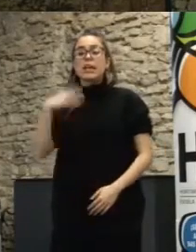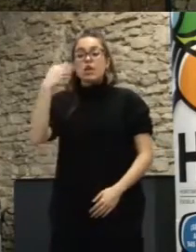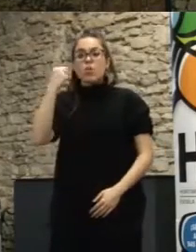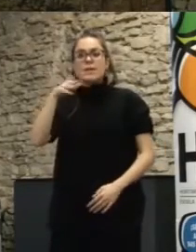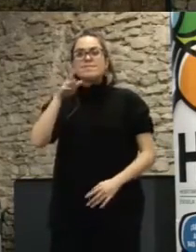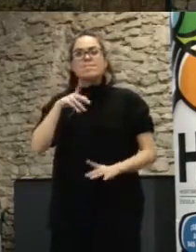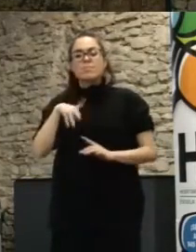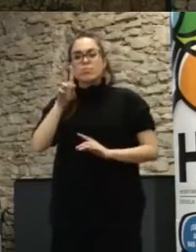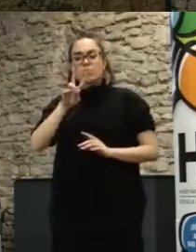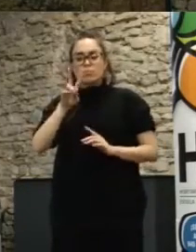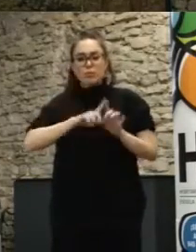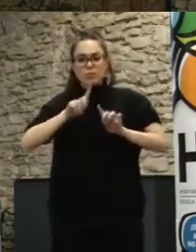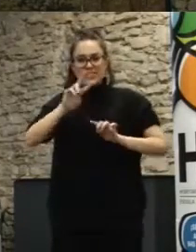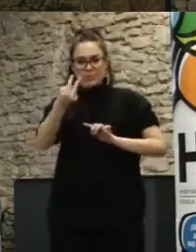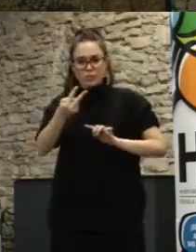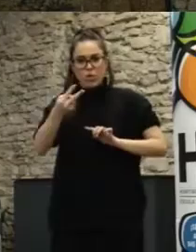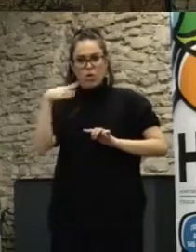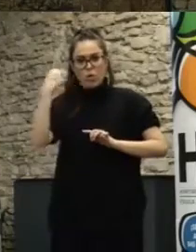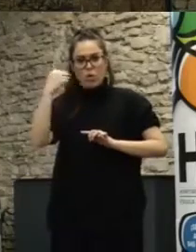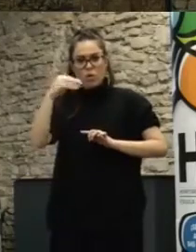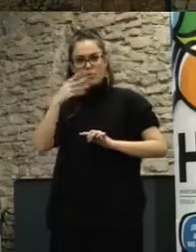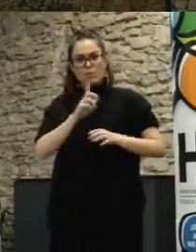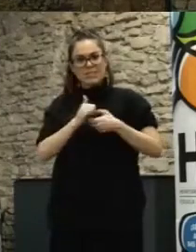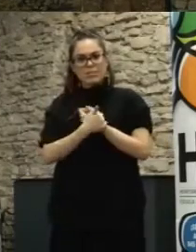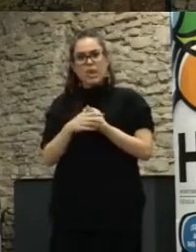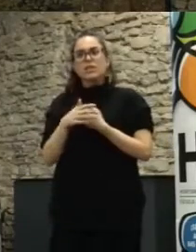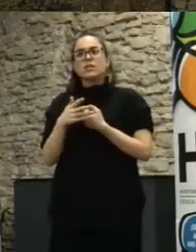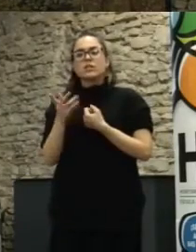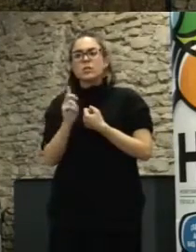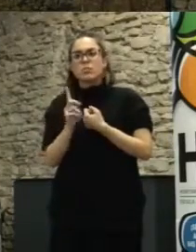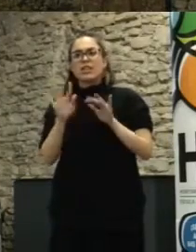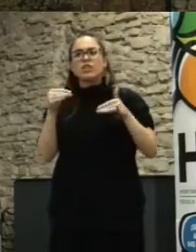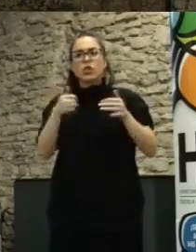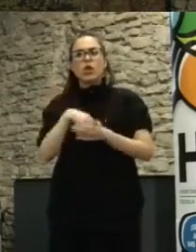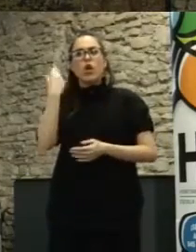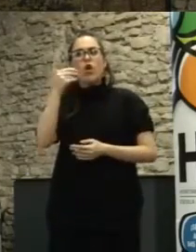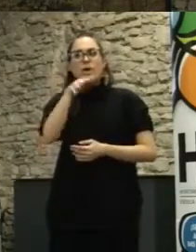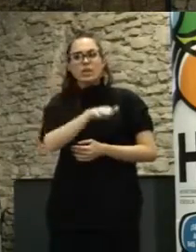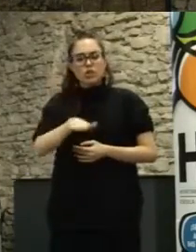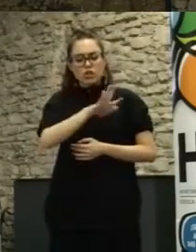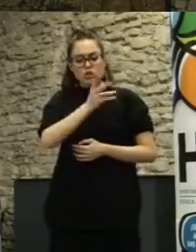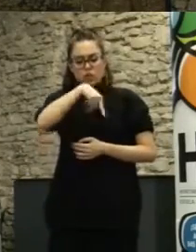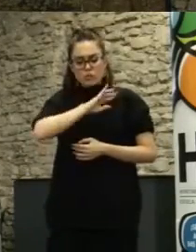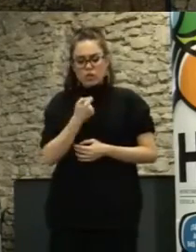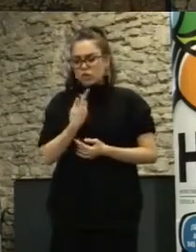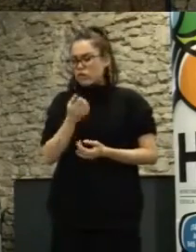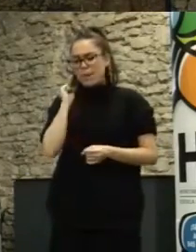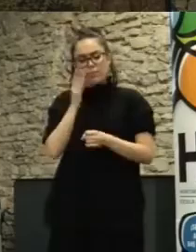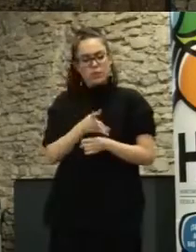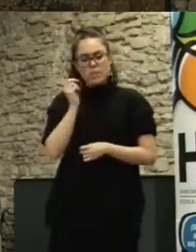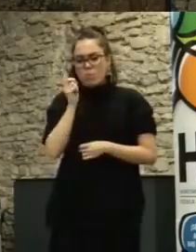bueno alguien diría oye pues vamos a estar donde están los jóvenes hay que apostar por la tecnología los móviles